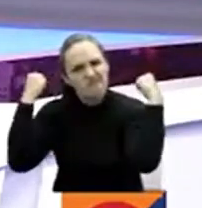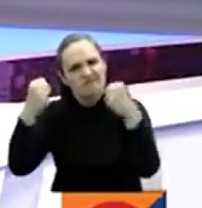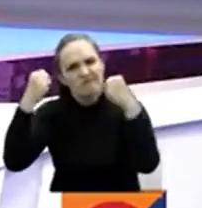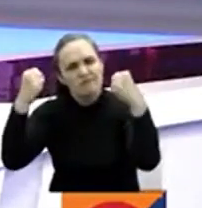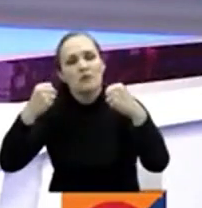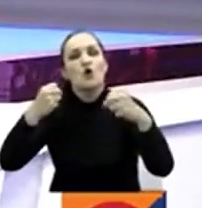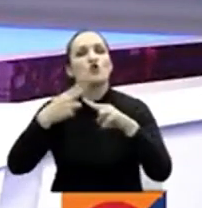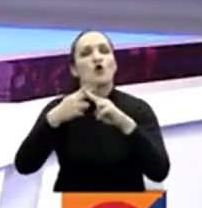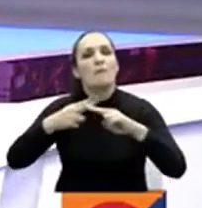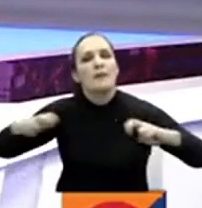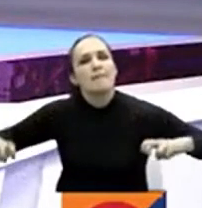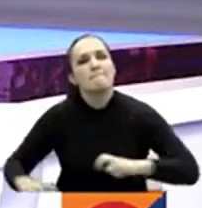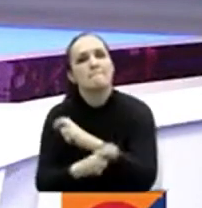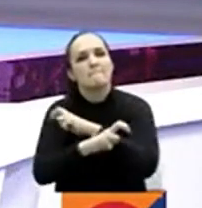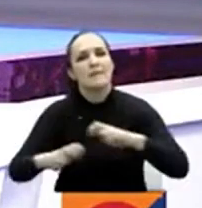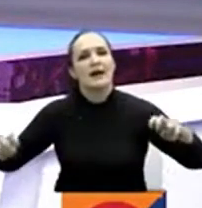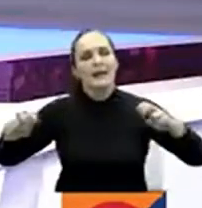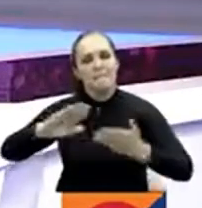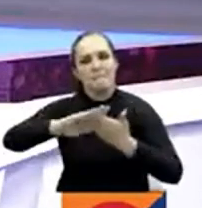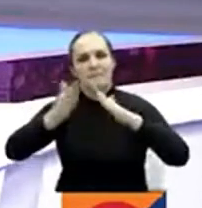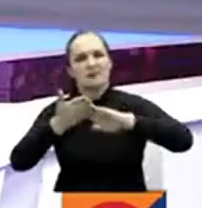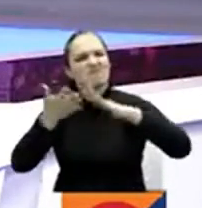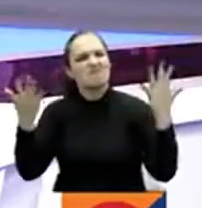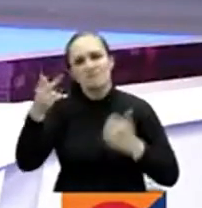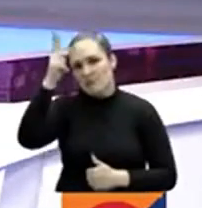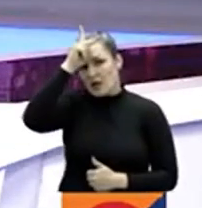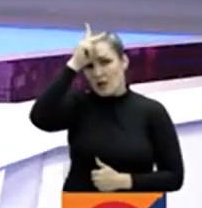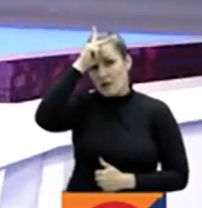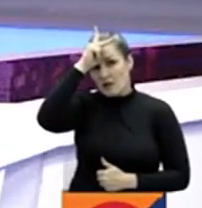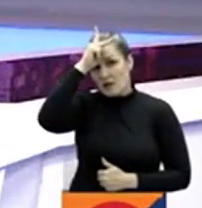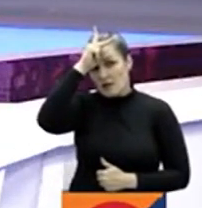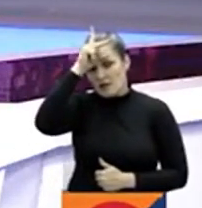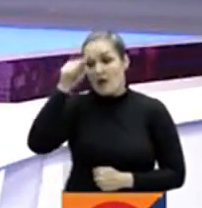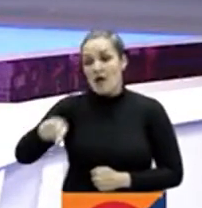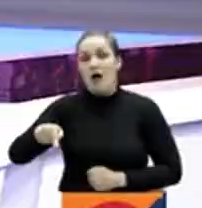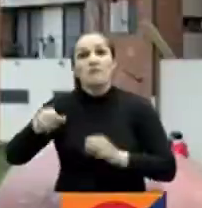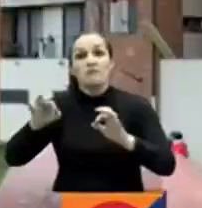La Paz, en la localidad de Kennedy. El distrito aseguró que los niños son prioridad.